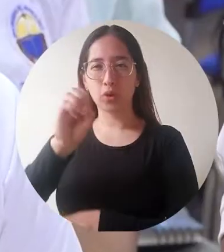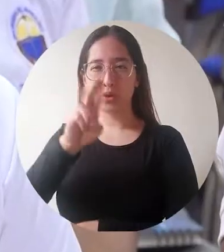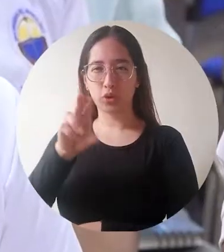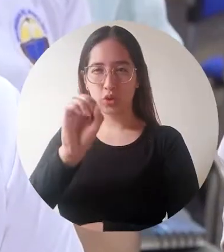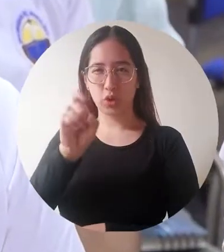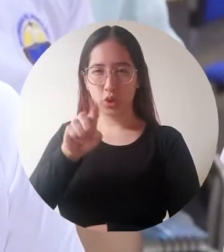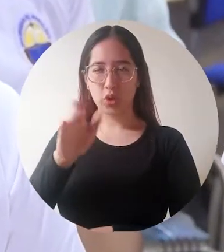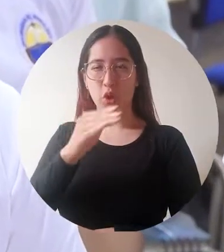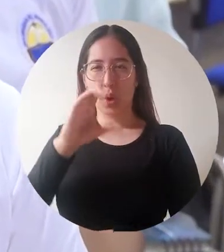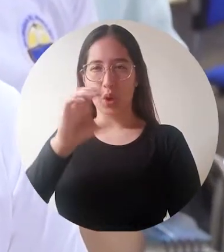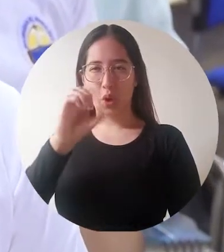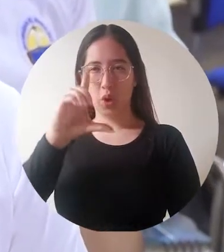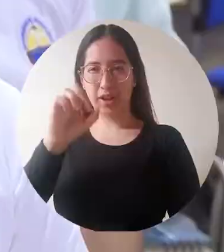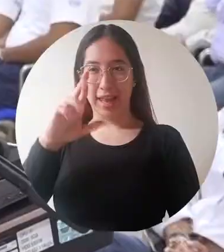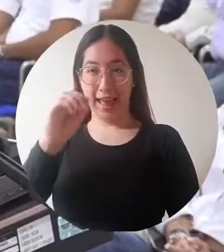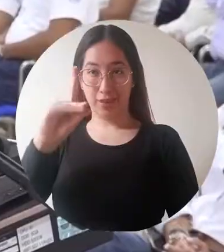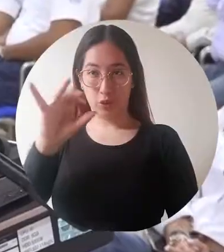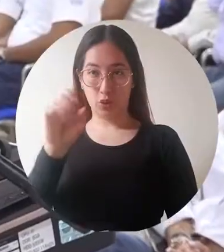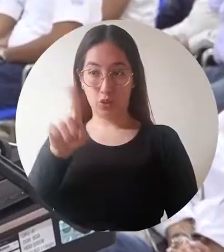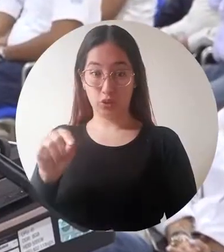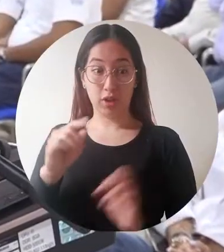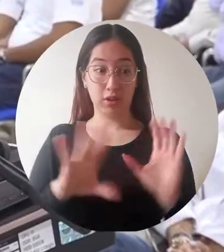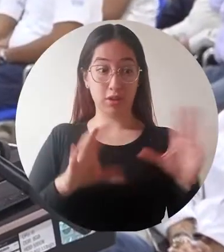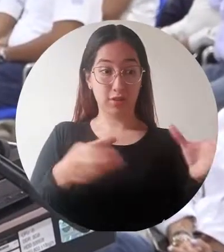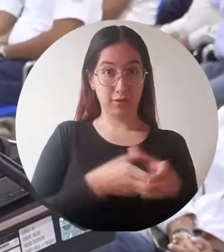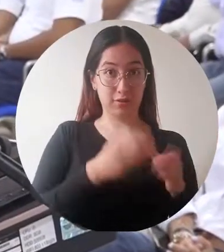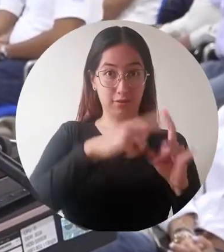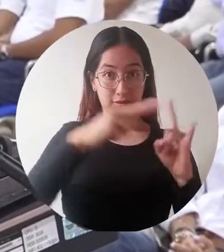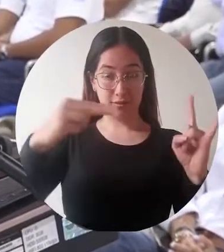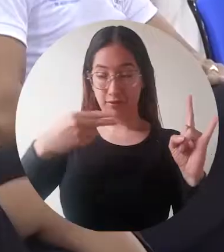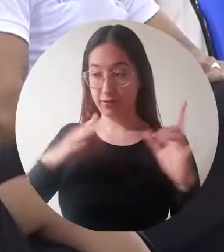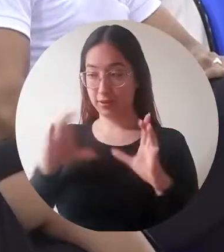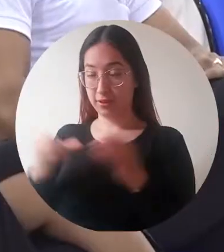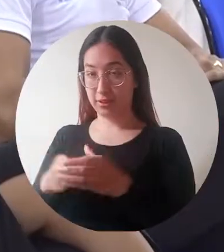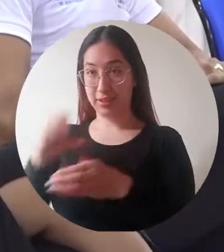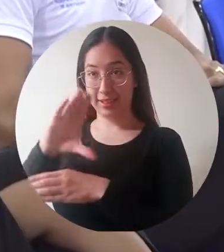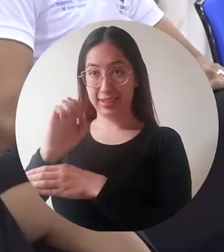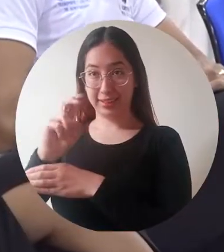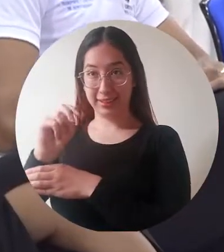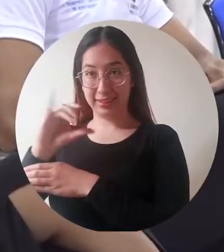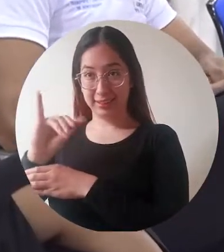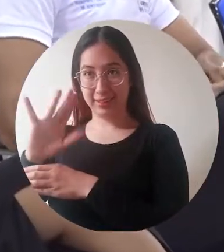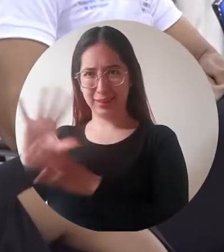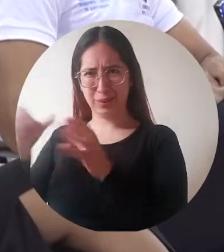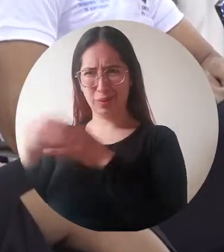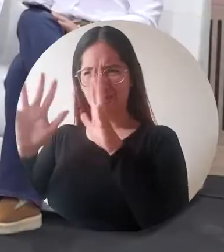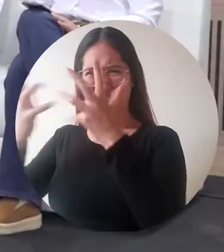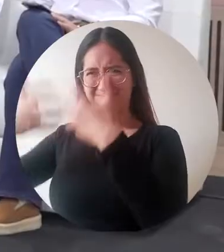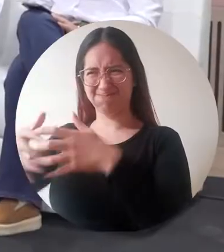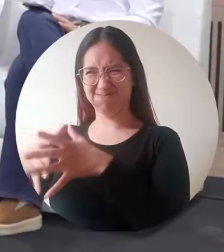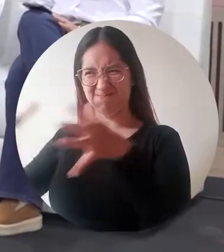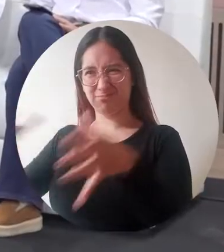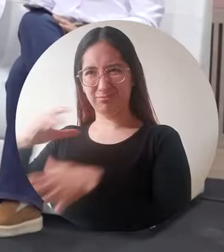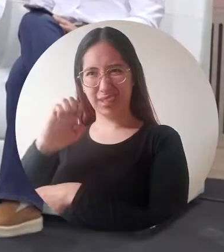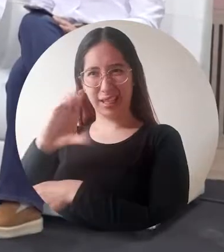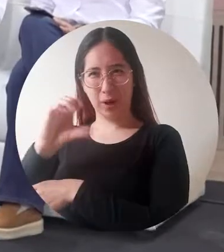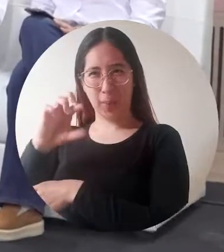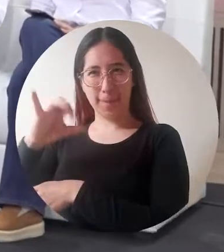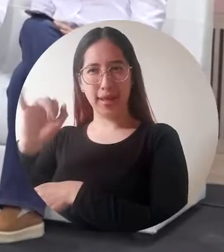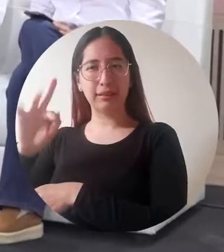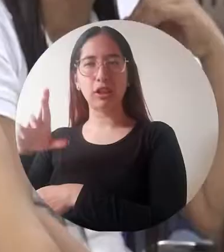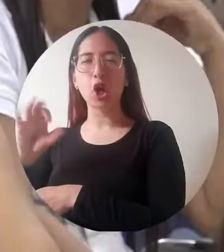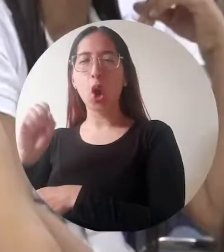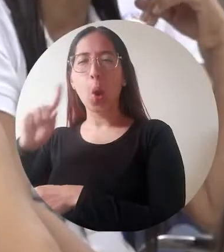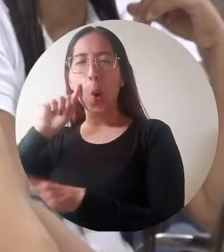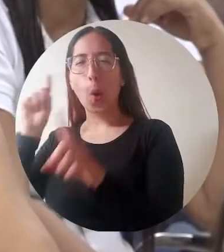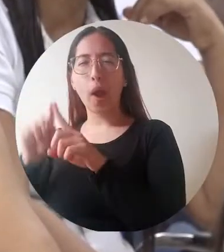Música La Universidad del Magdalena y Zenit, compañía filial del grupo Ecopetrol, renovaron la alianza que busca